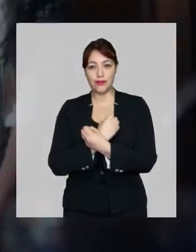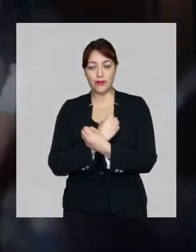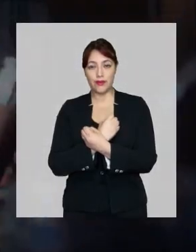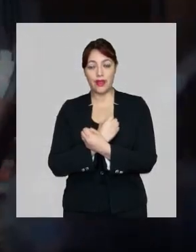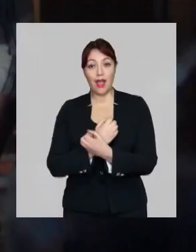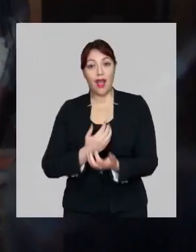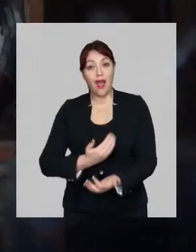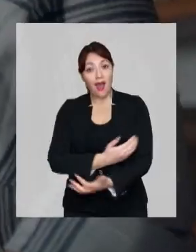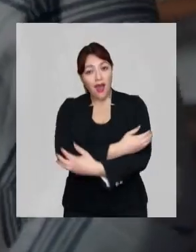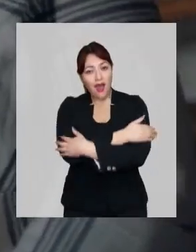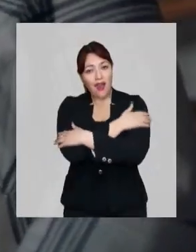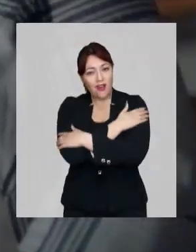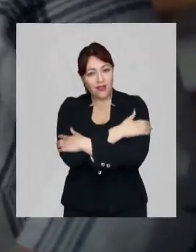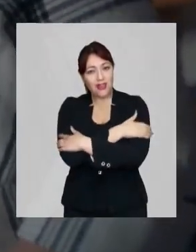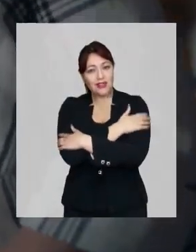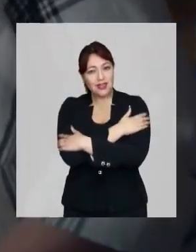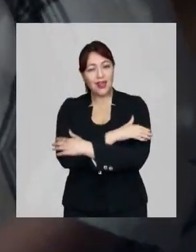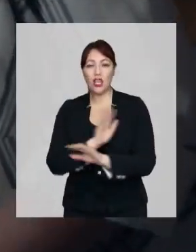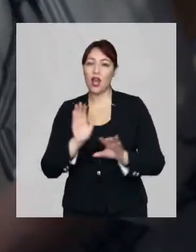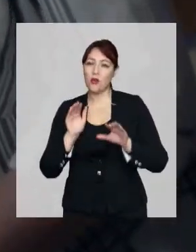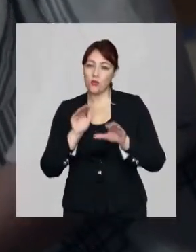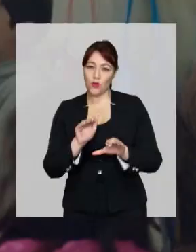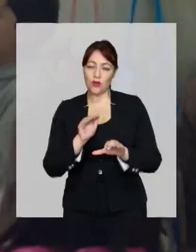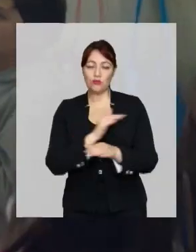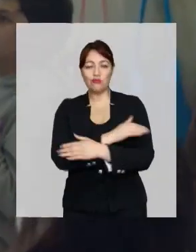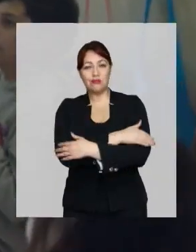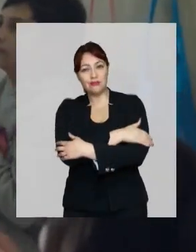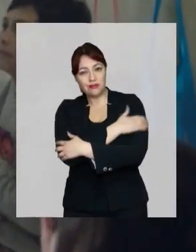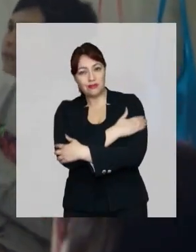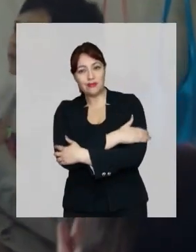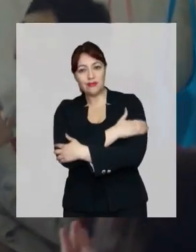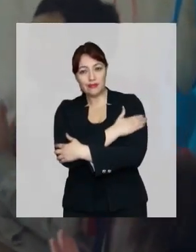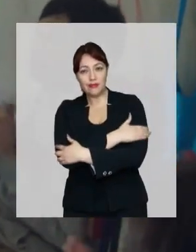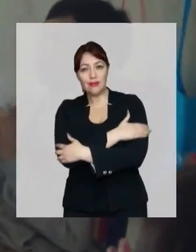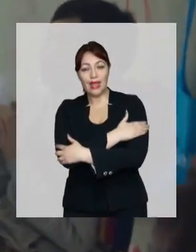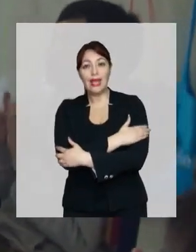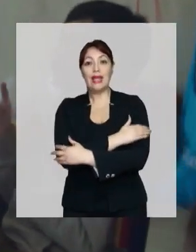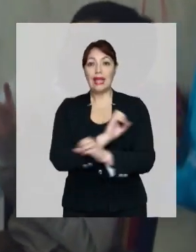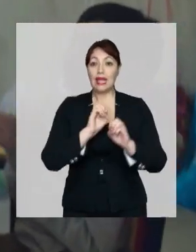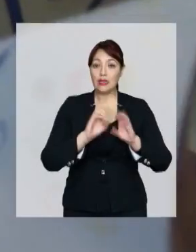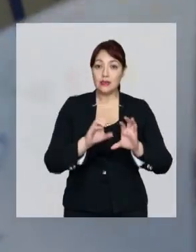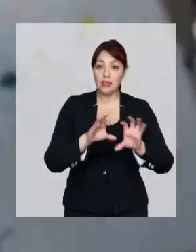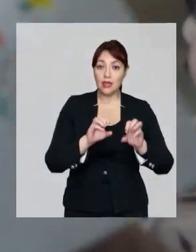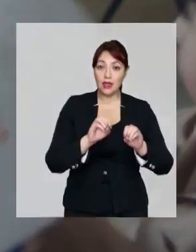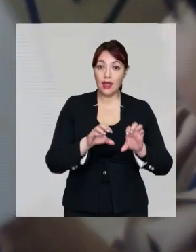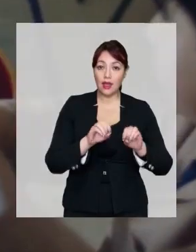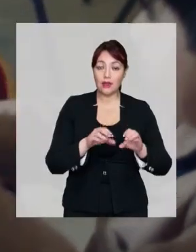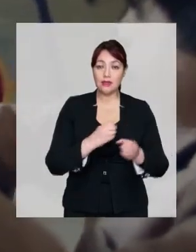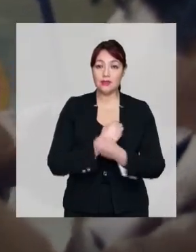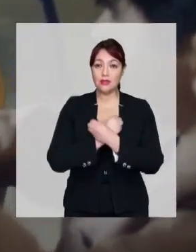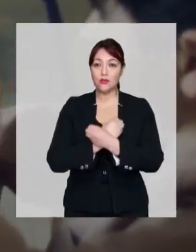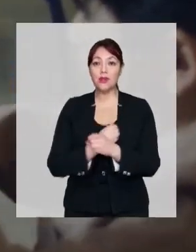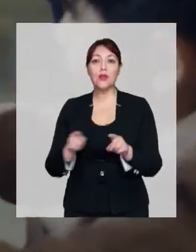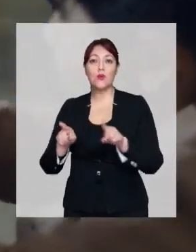Abrazar con amor es contener. Enseñar con amor es educar.